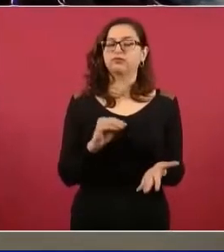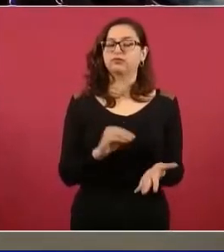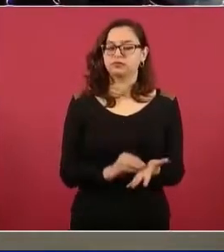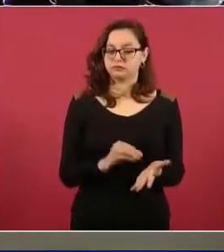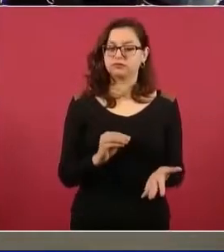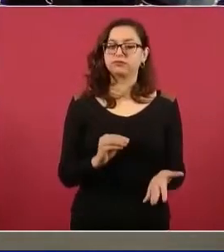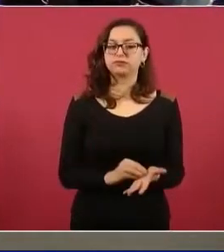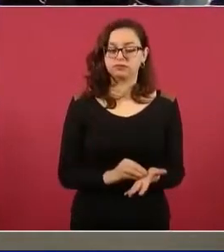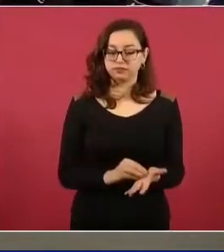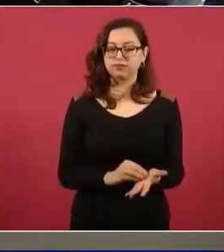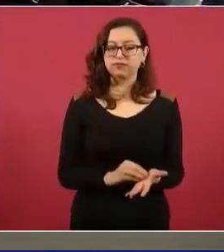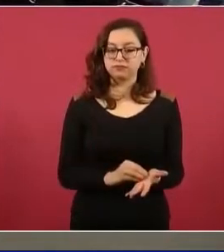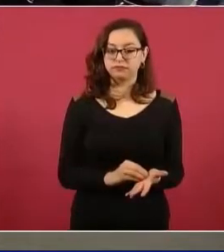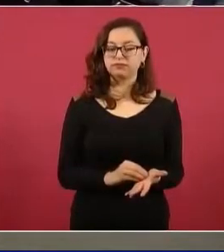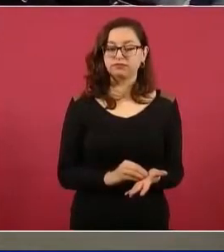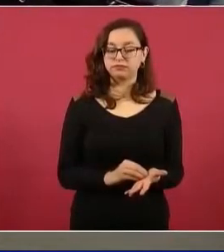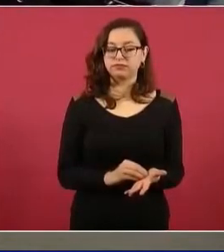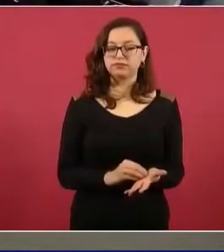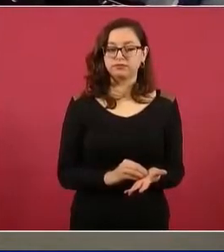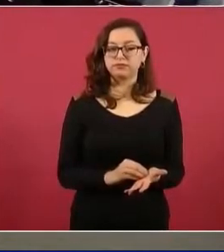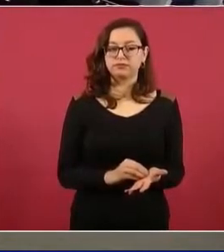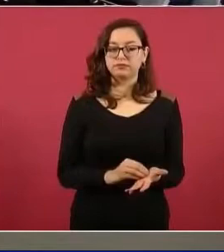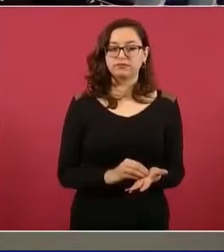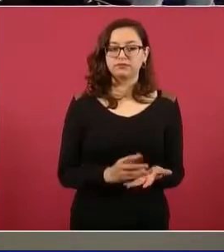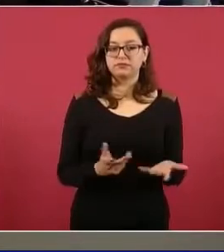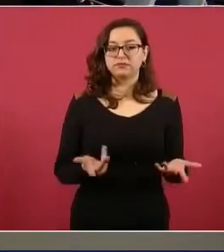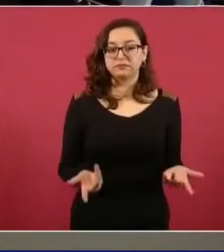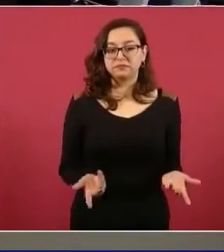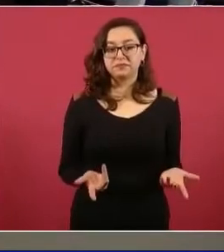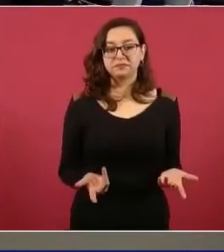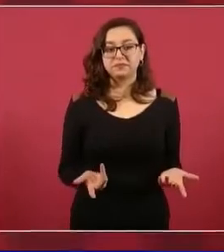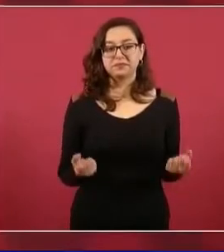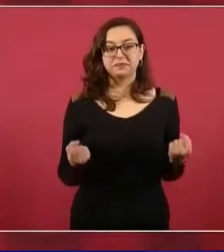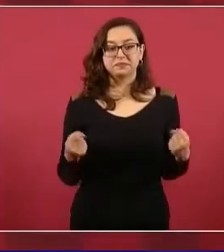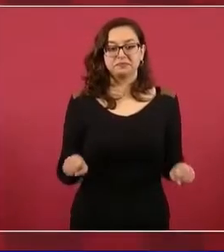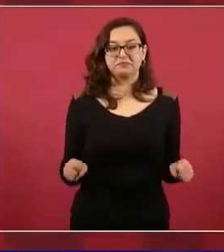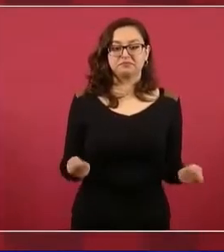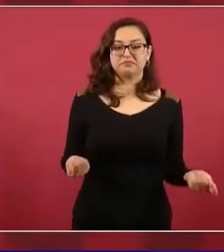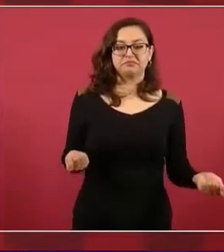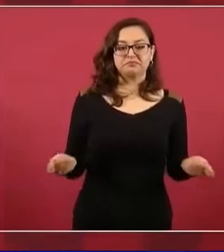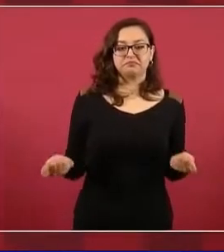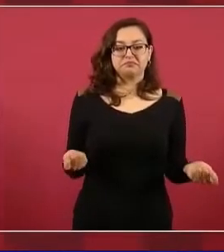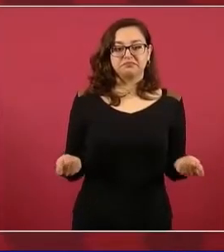para sostener casicazgos.